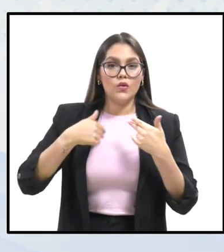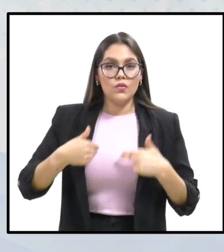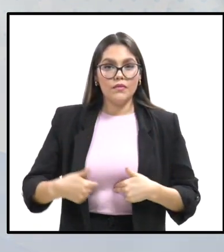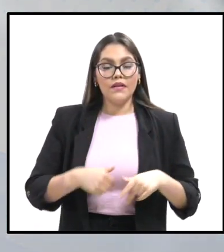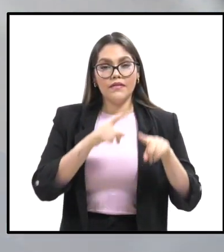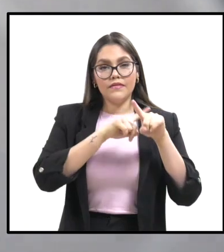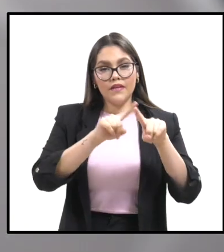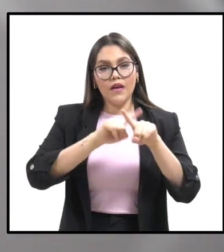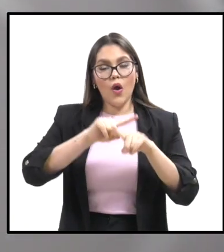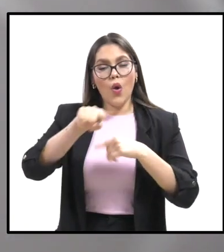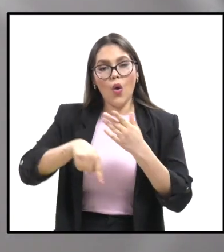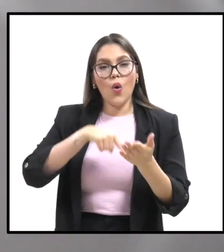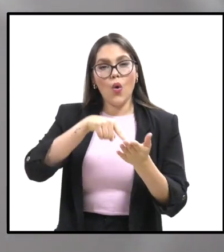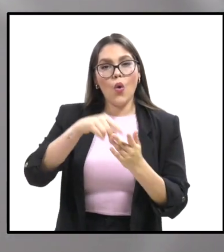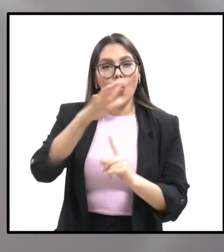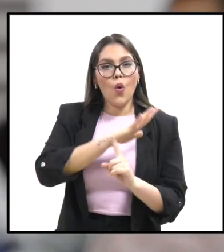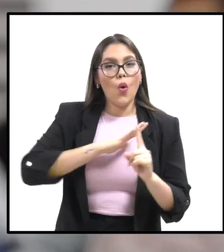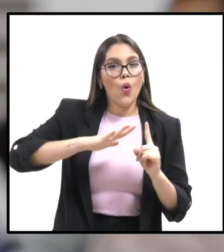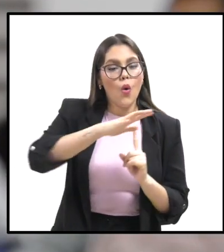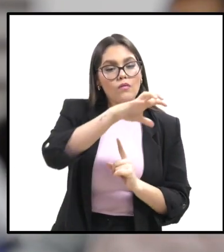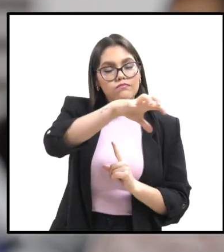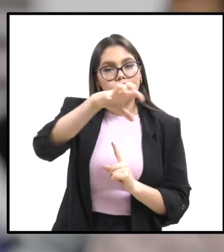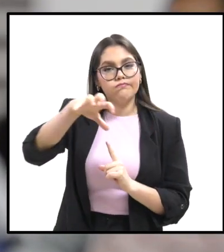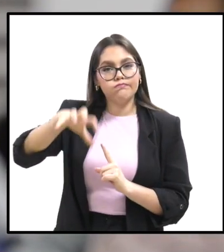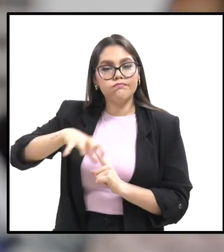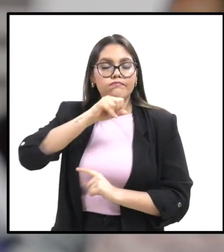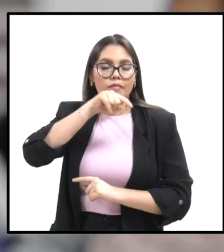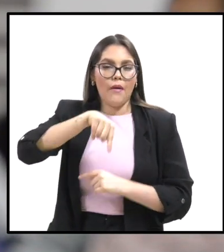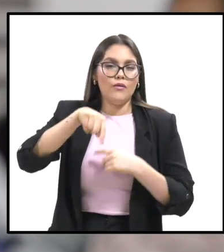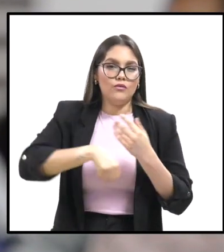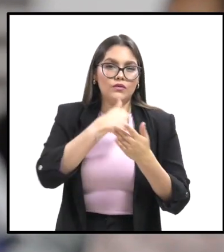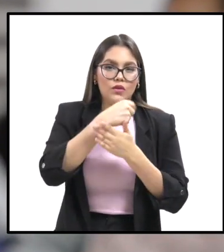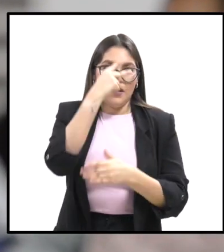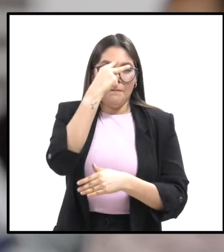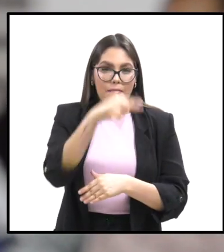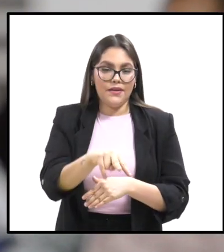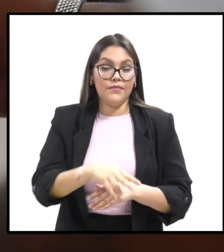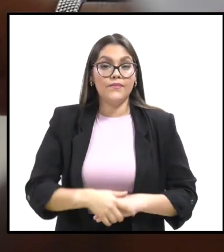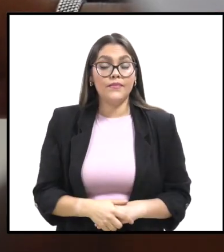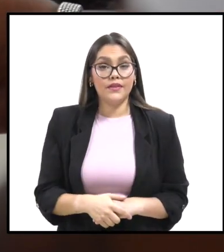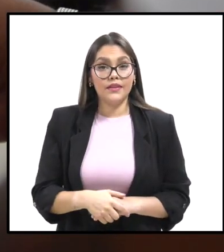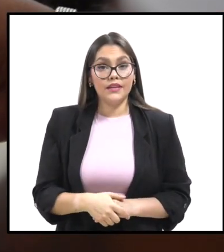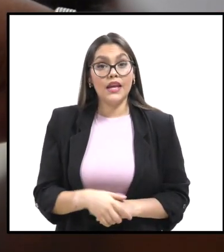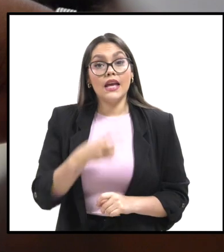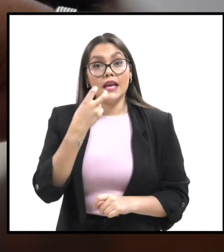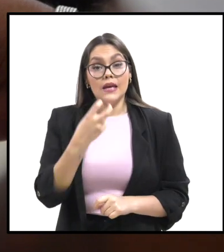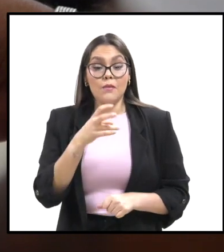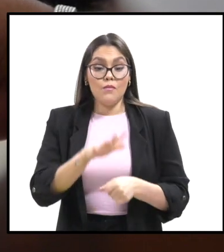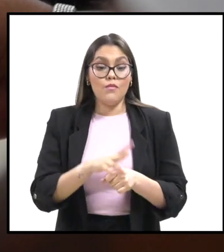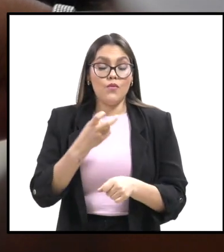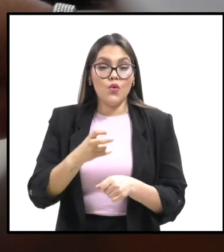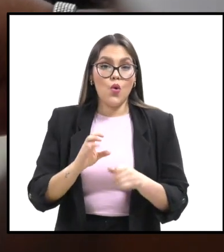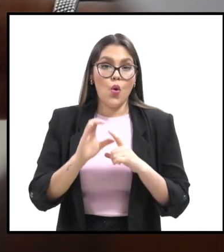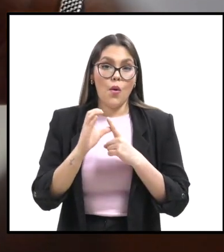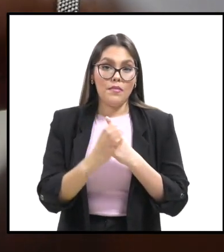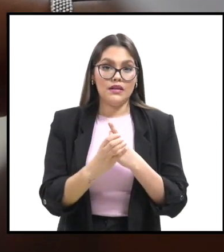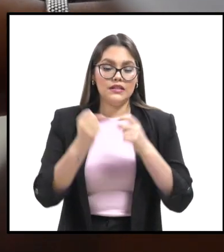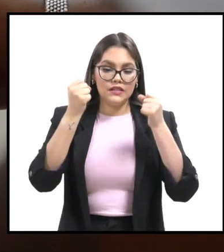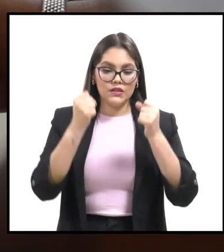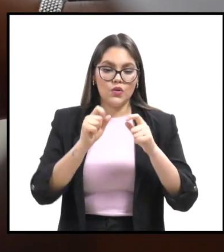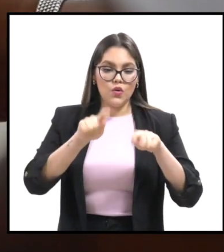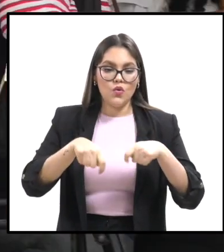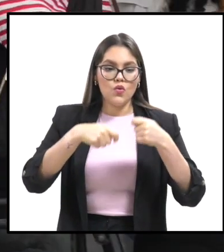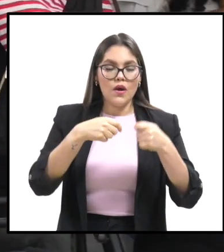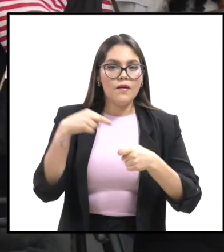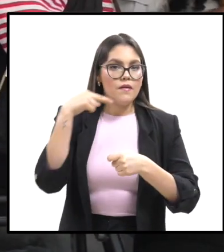humanos en las distintas colonias, pueblos y barrios originarios de la ciudad. Así, la Comisión garantiza